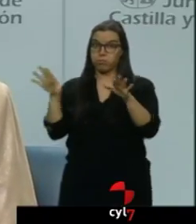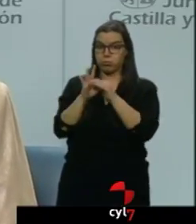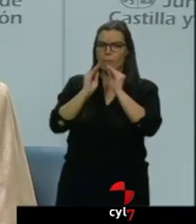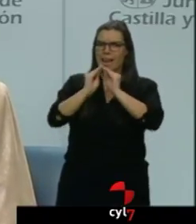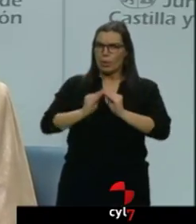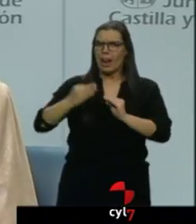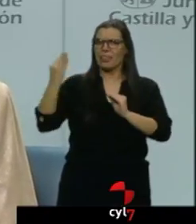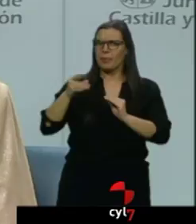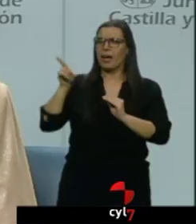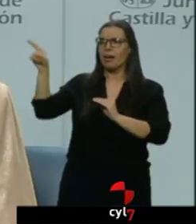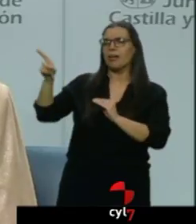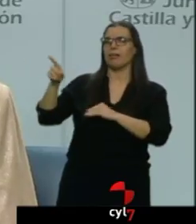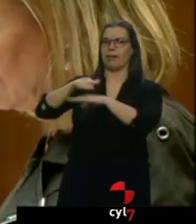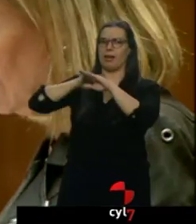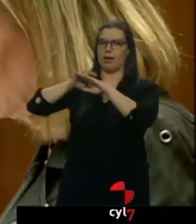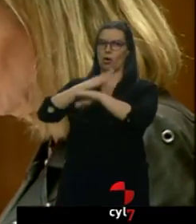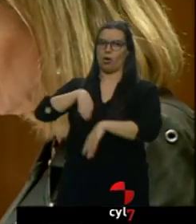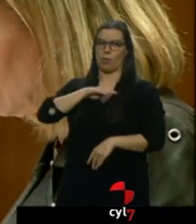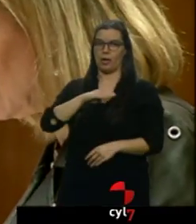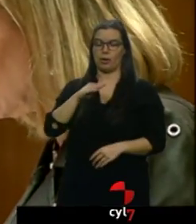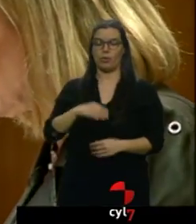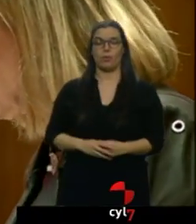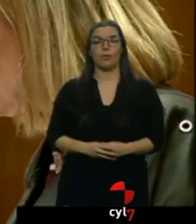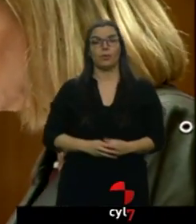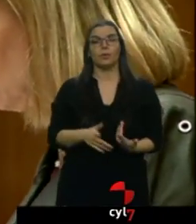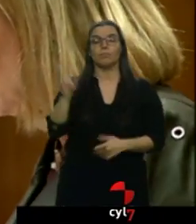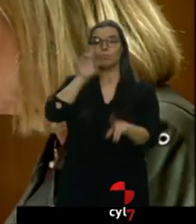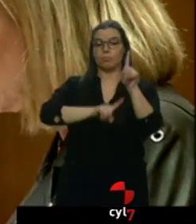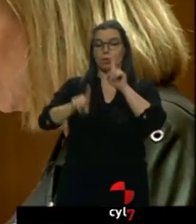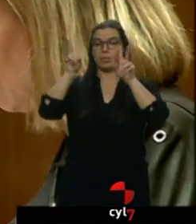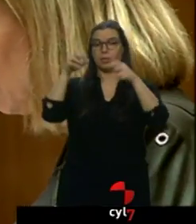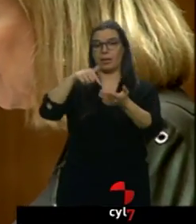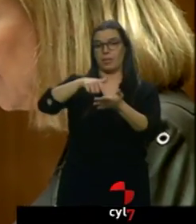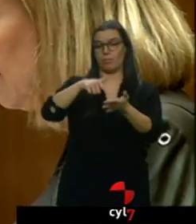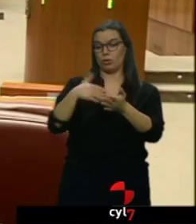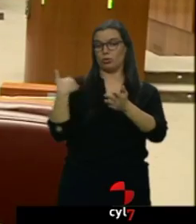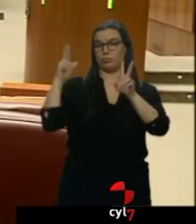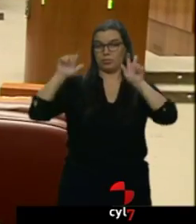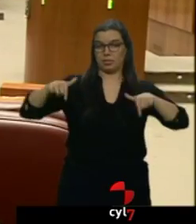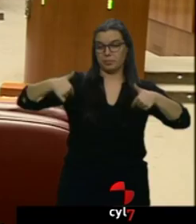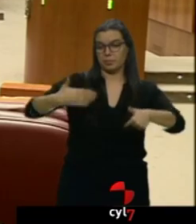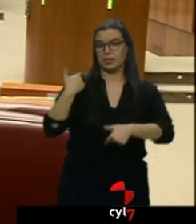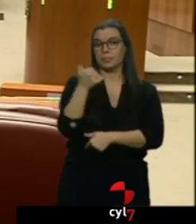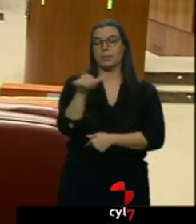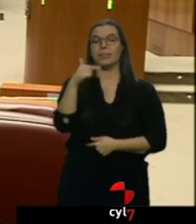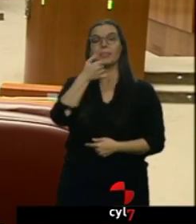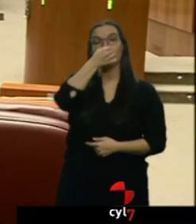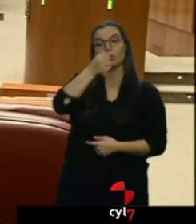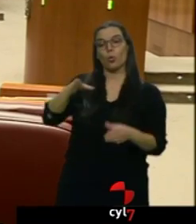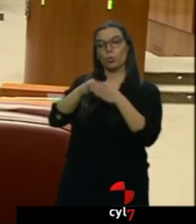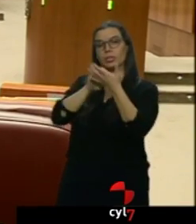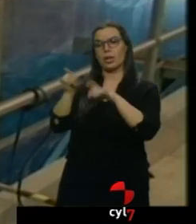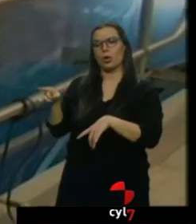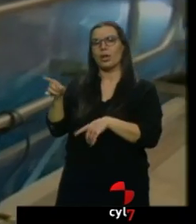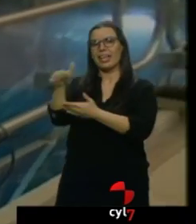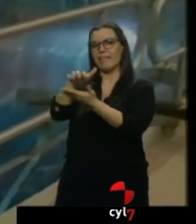este plan es el Gobierno de España. Polémica en torno al impuesto a los residuos aprobado la semana pasada. El PSOE denuncia que la Junta ocultó a los